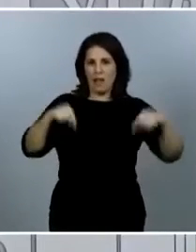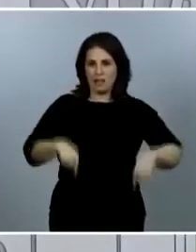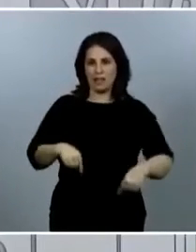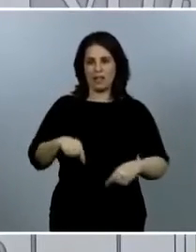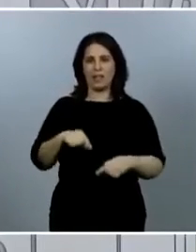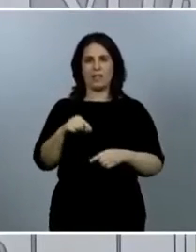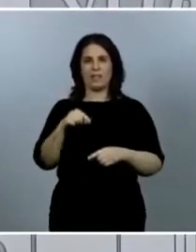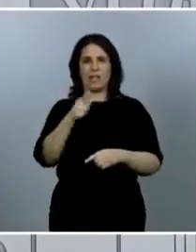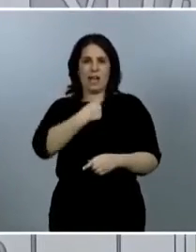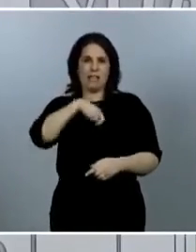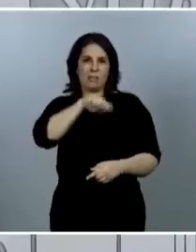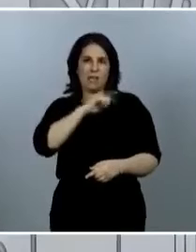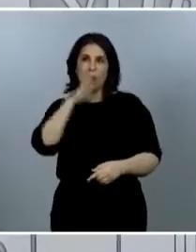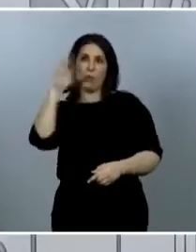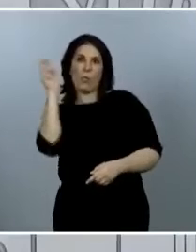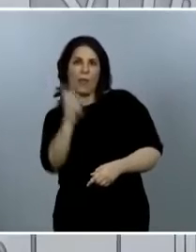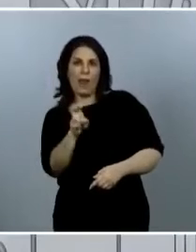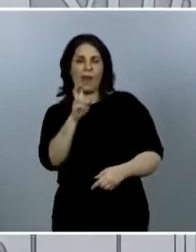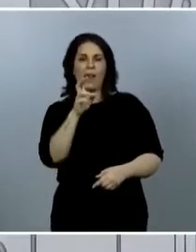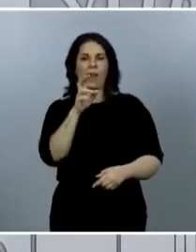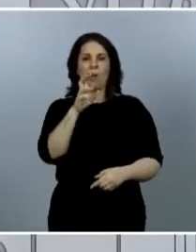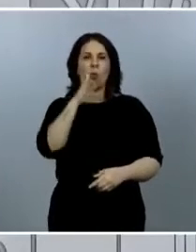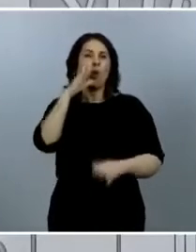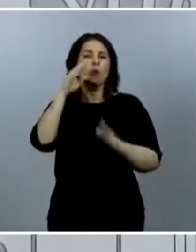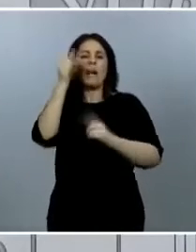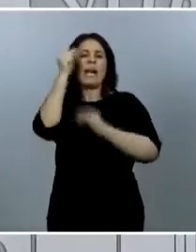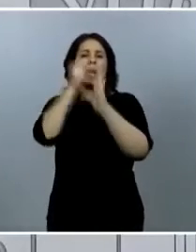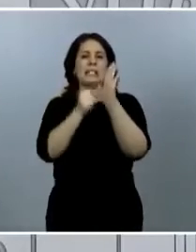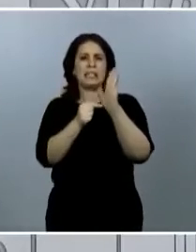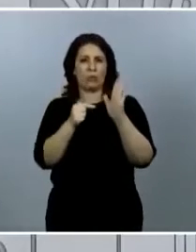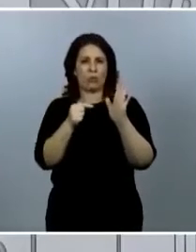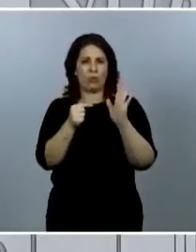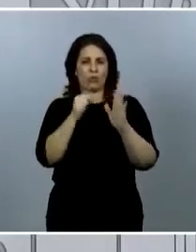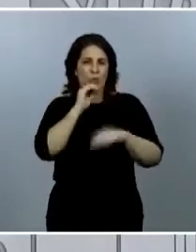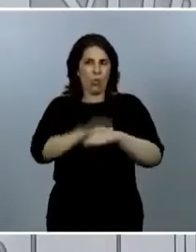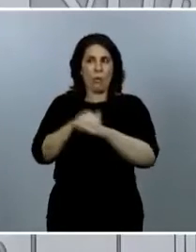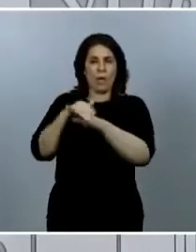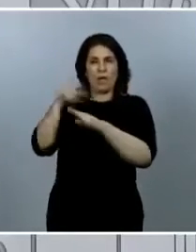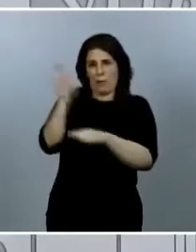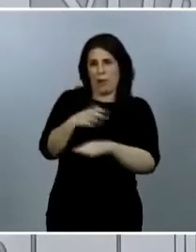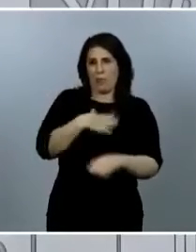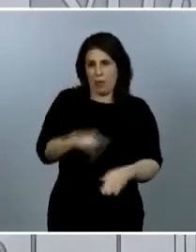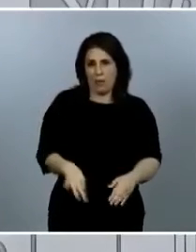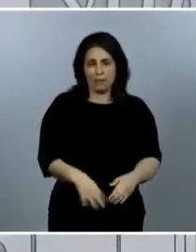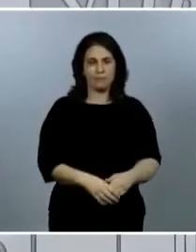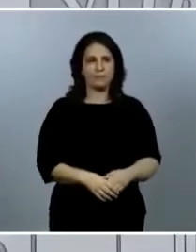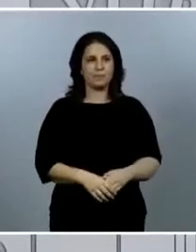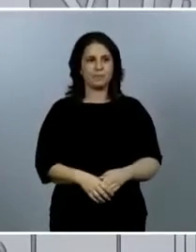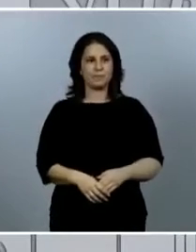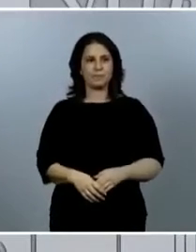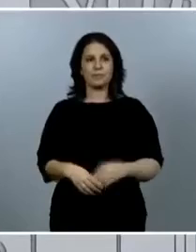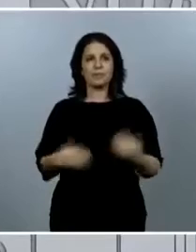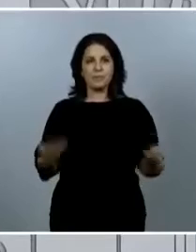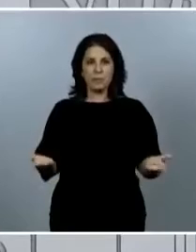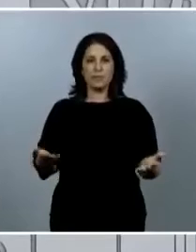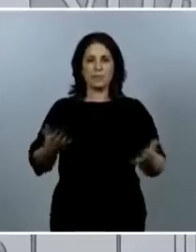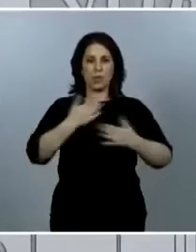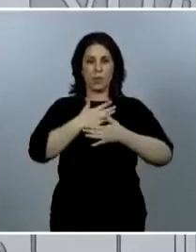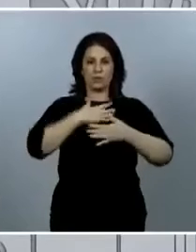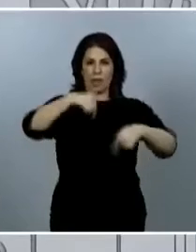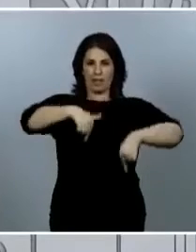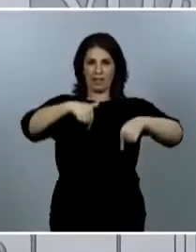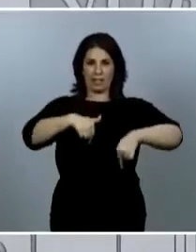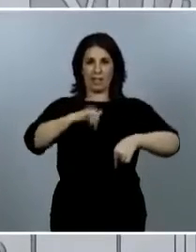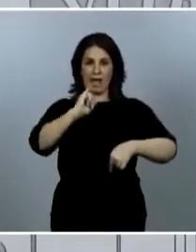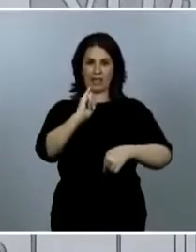cumplan alguno de los requisitos que les permitan ahora mismo viajar. Por lo tanto, todavía estamos, además de nuestros propios casos, estamos a riesgos de